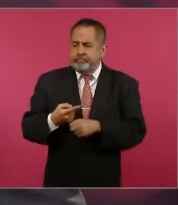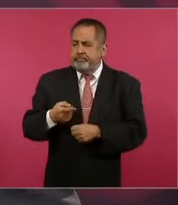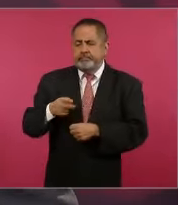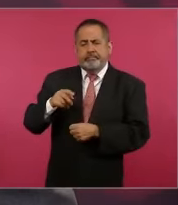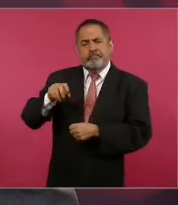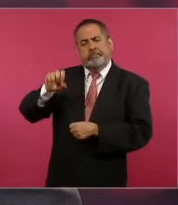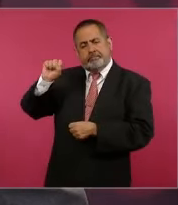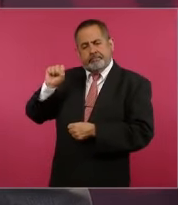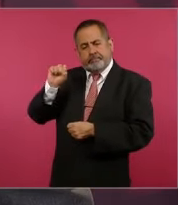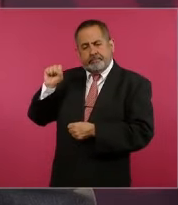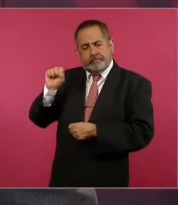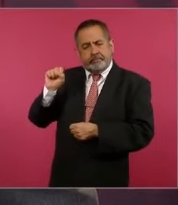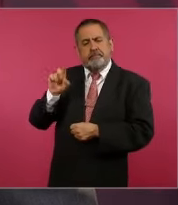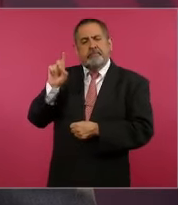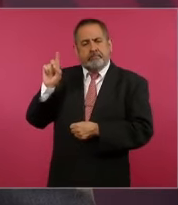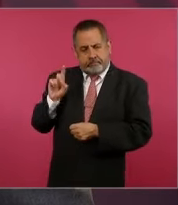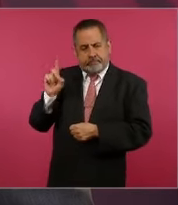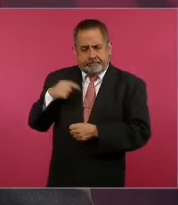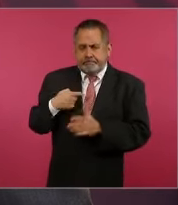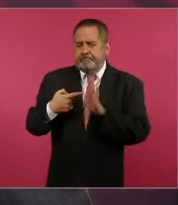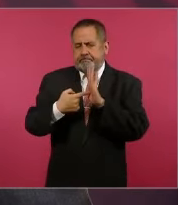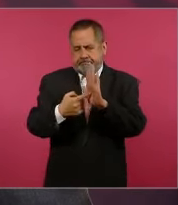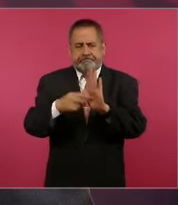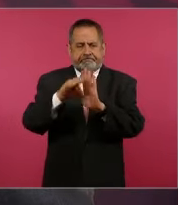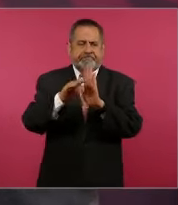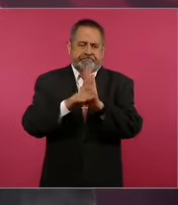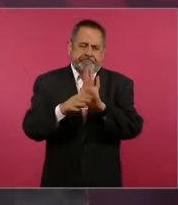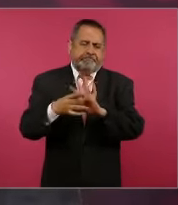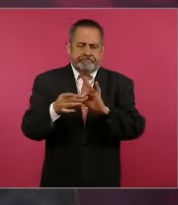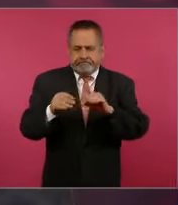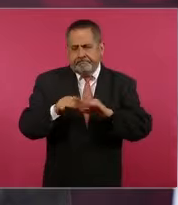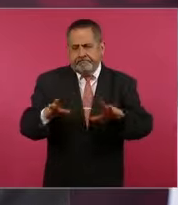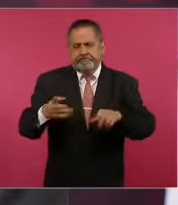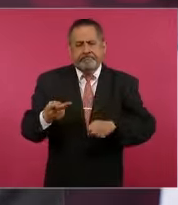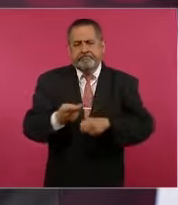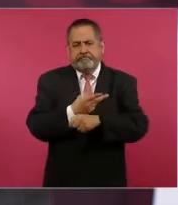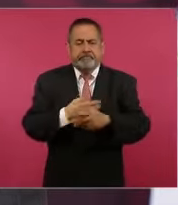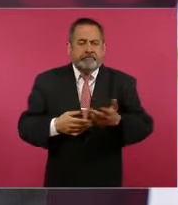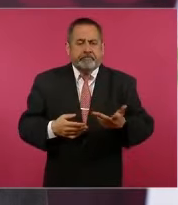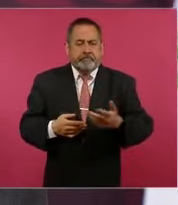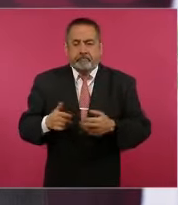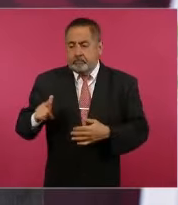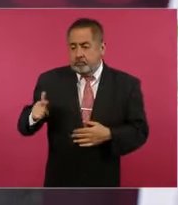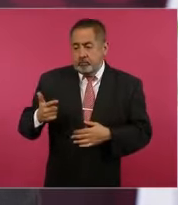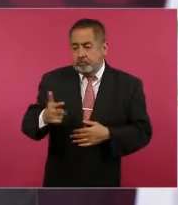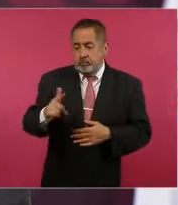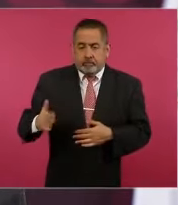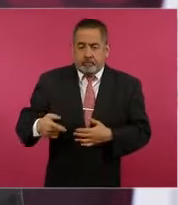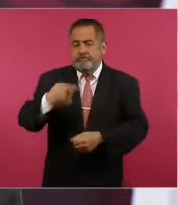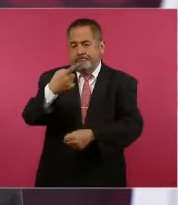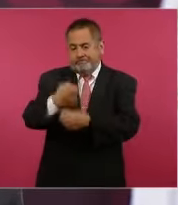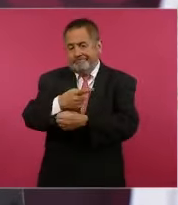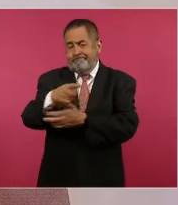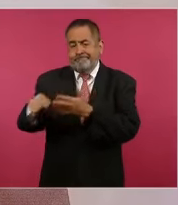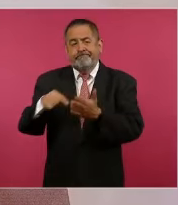y cómo Guanajuato primer lugar